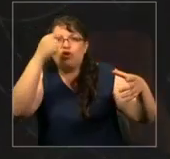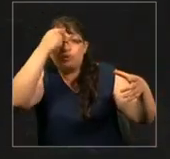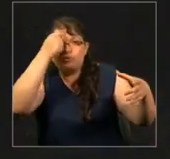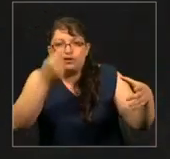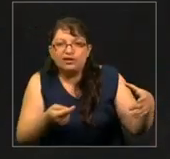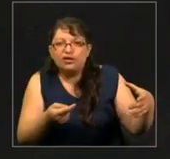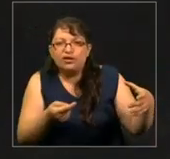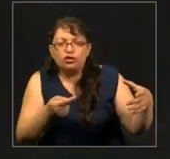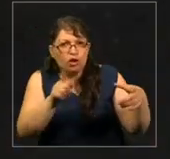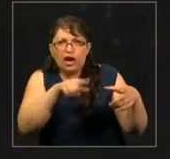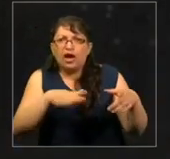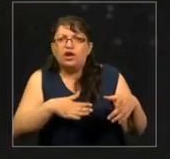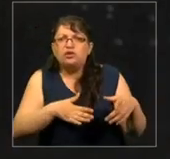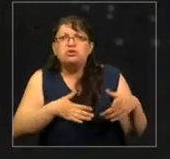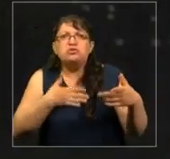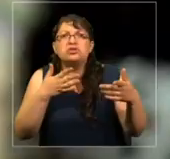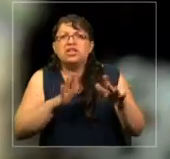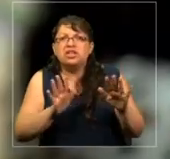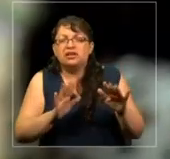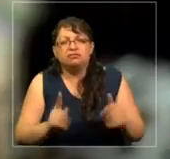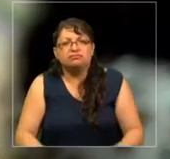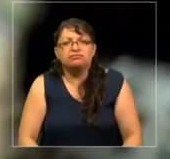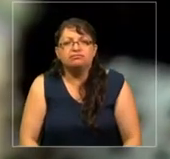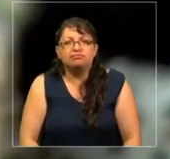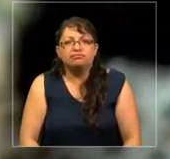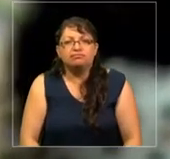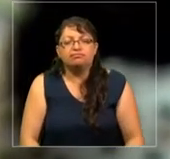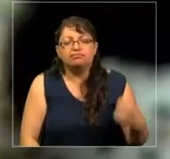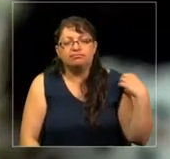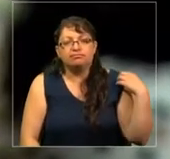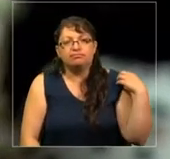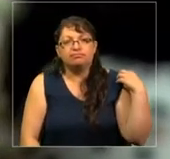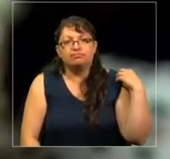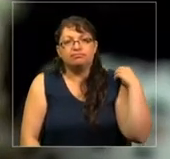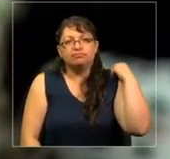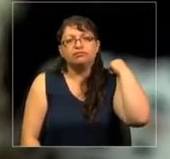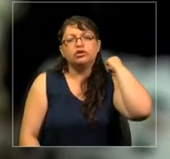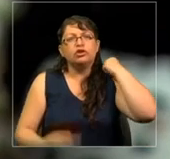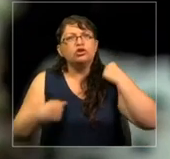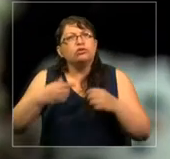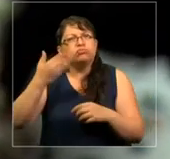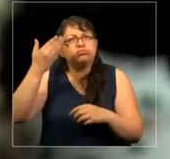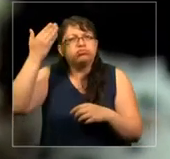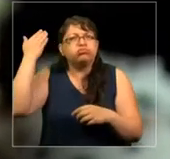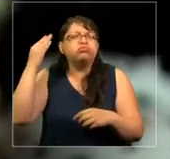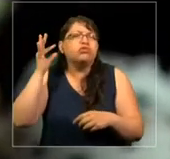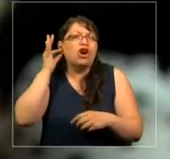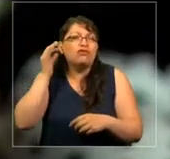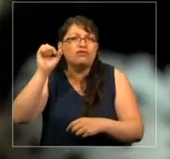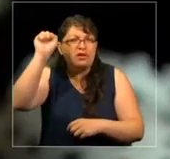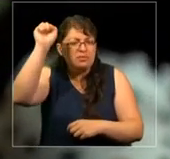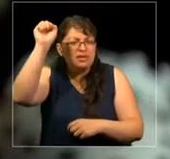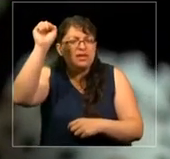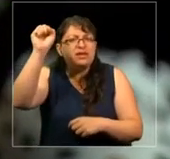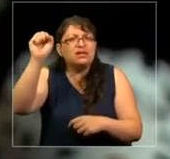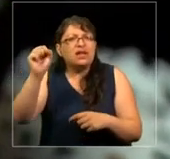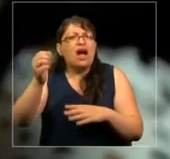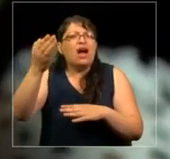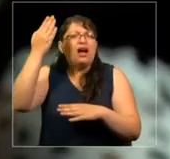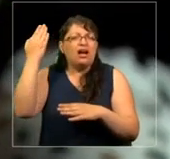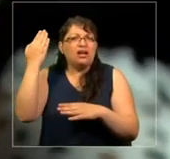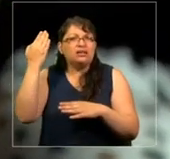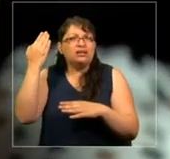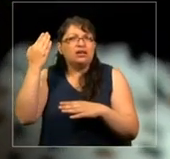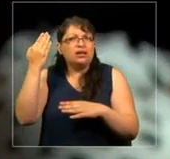que sienten cosas por ningún motivo. Fui feminista mucho antes de conocer lo que significaba